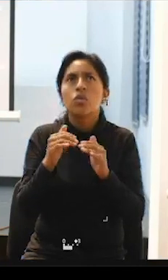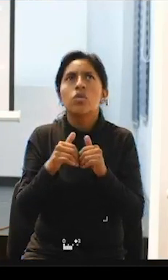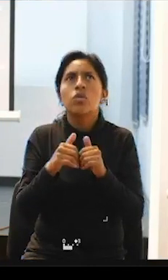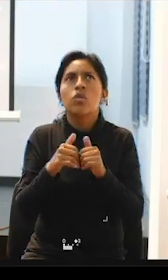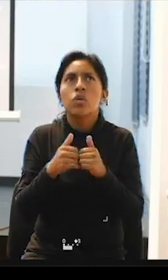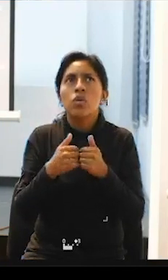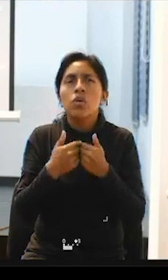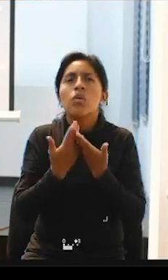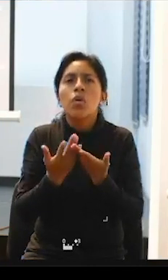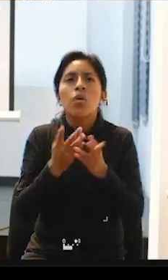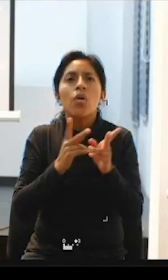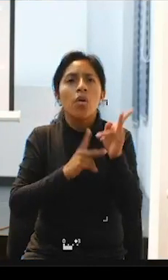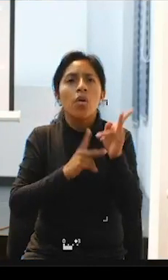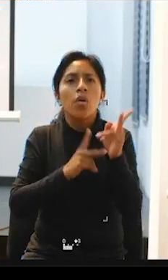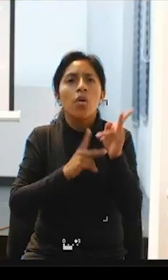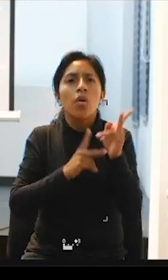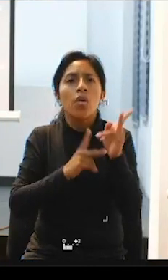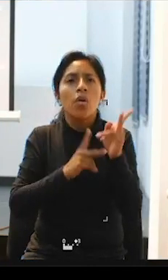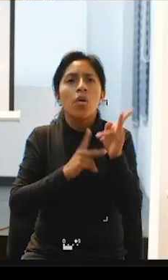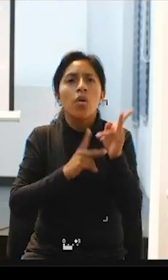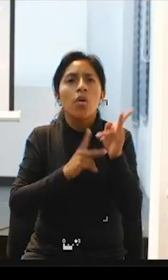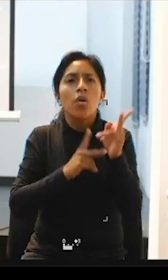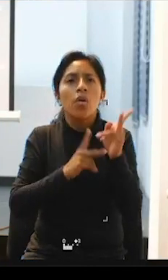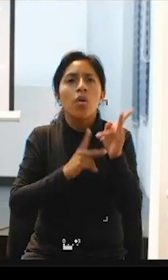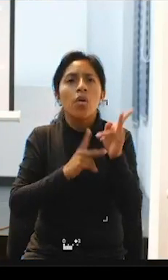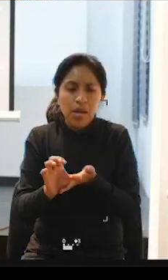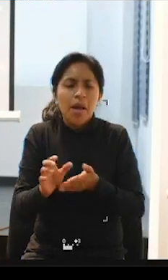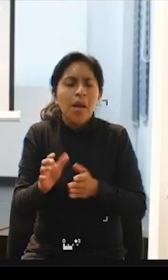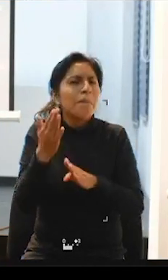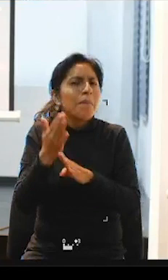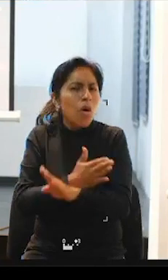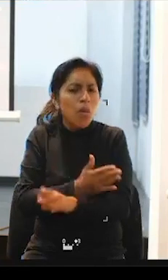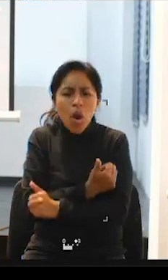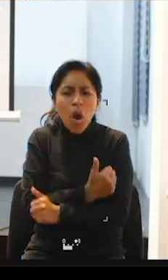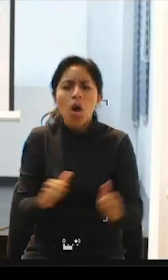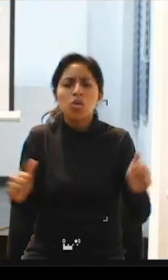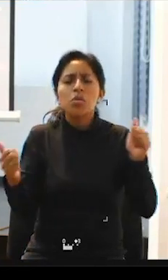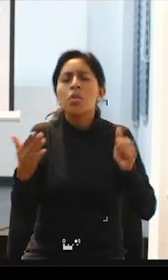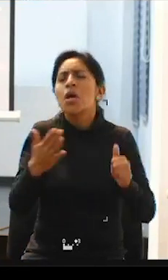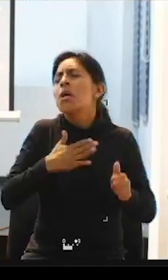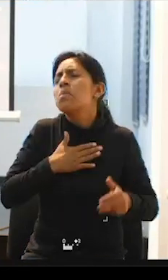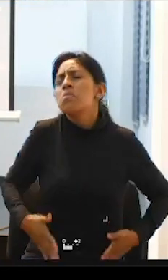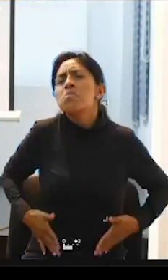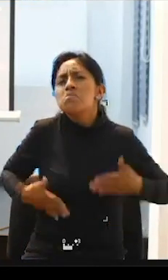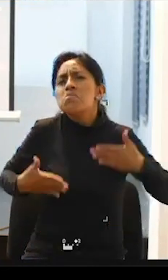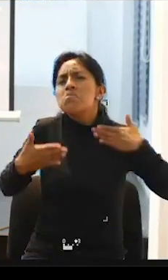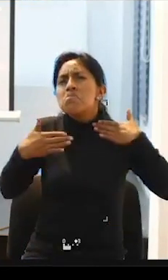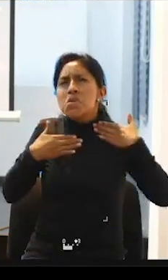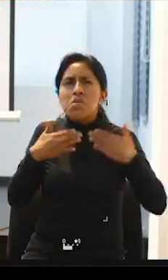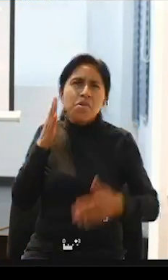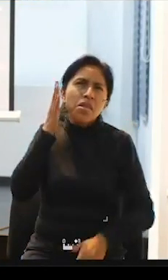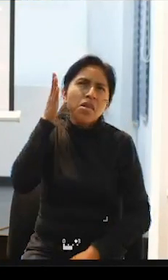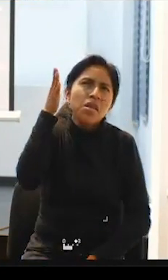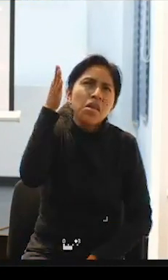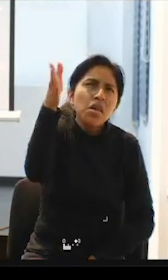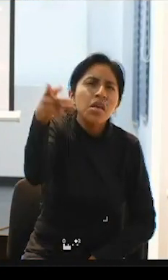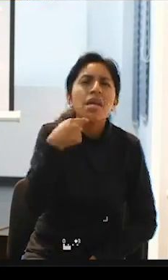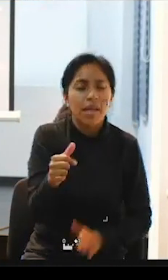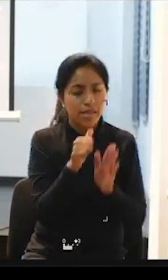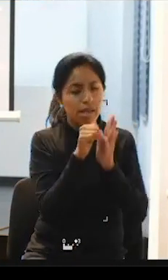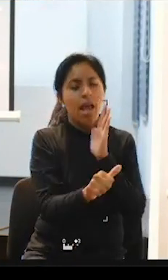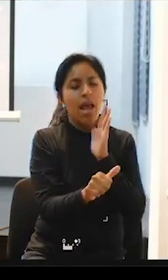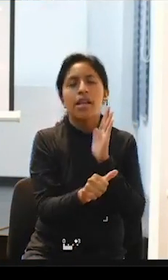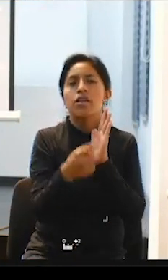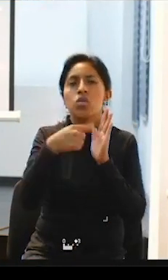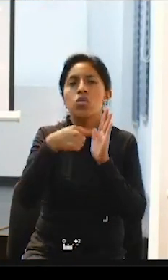que las personas en situación de discapacidad puedan ser autónomas y construir su propio proyecto de vida tal y como lo dice el artículo primero de